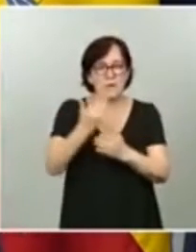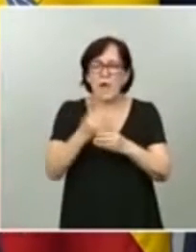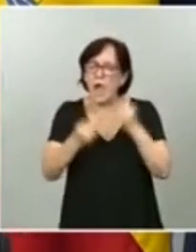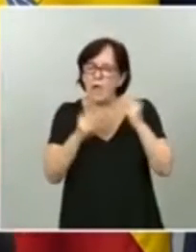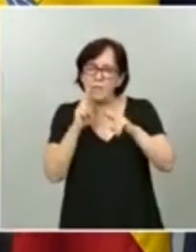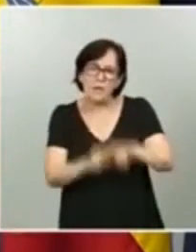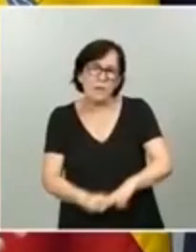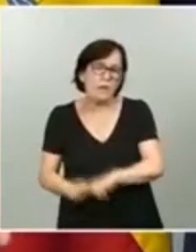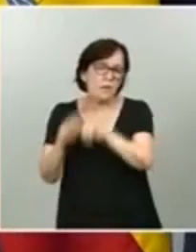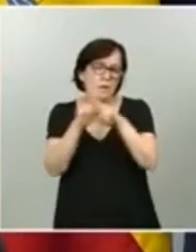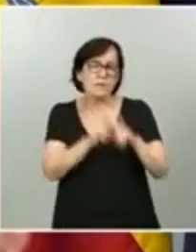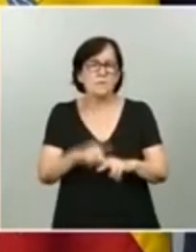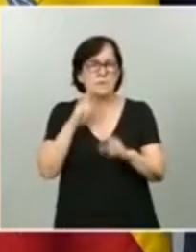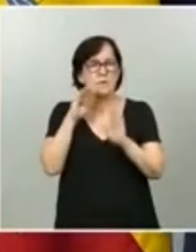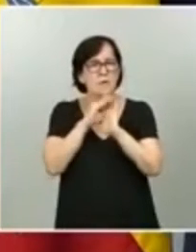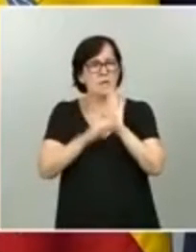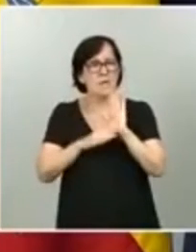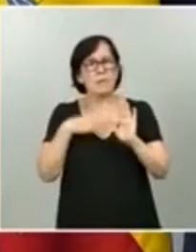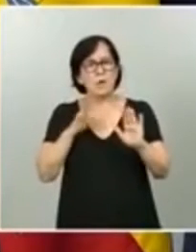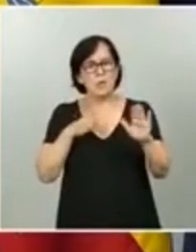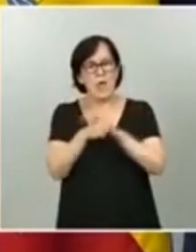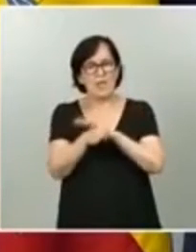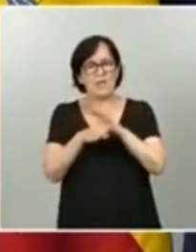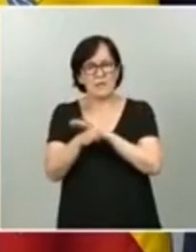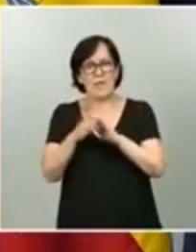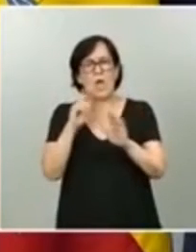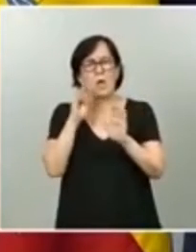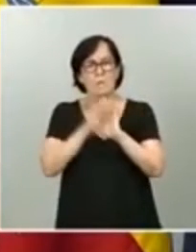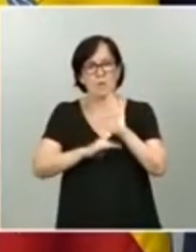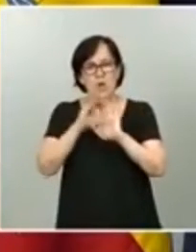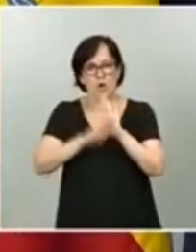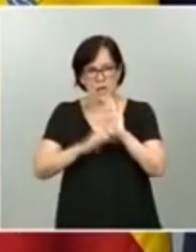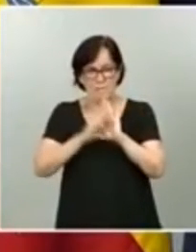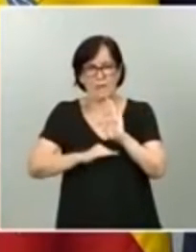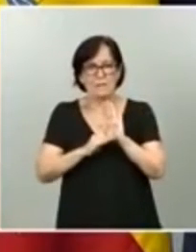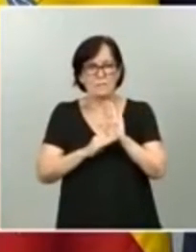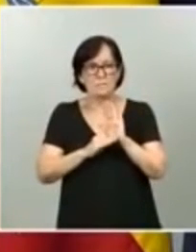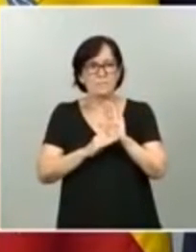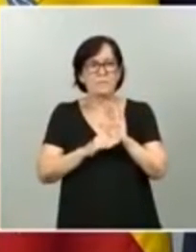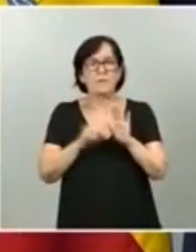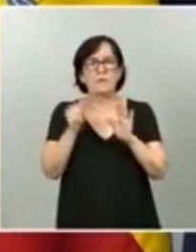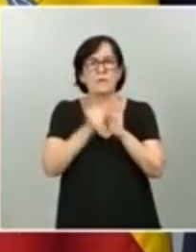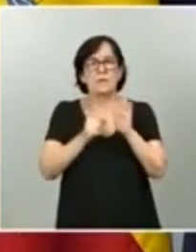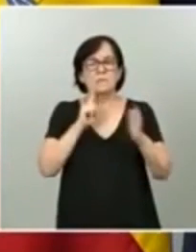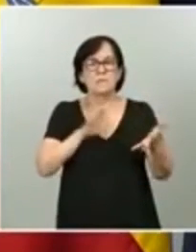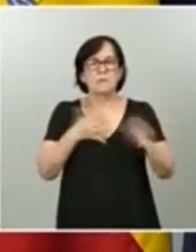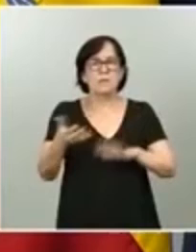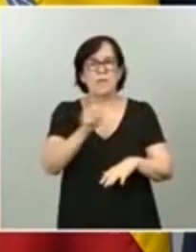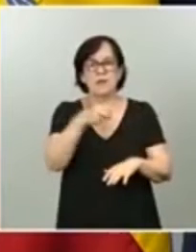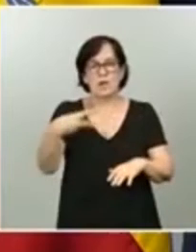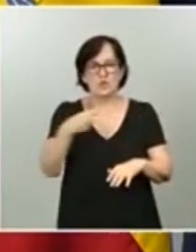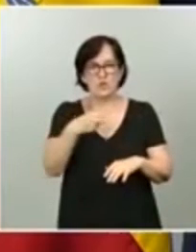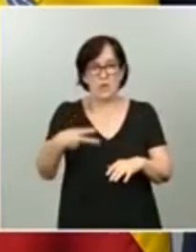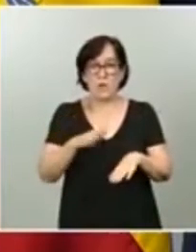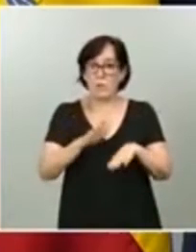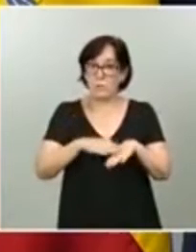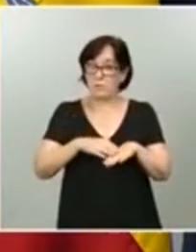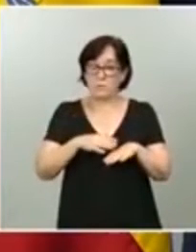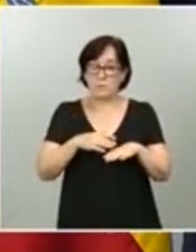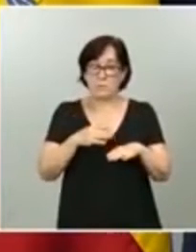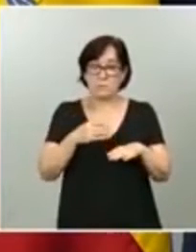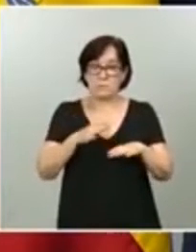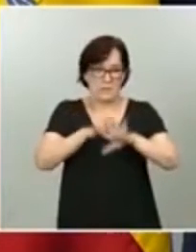establecen los requisitos para poder acceder a estos programas y a medir los resultados que tienen que dar. Porque lo que está claro es que